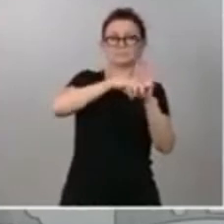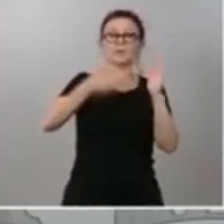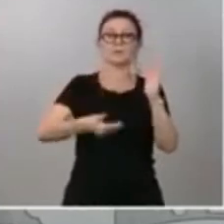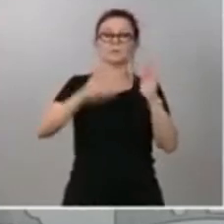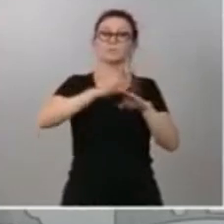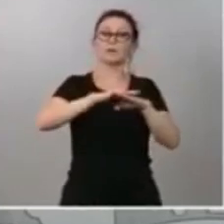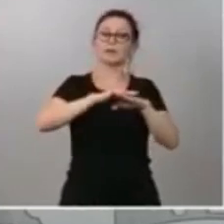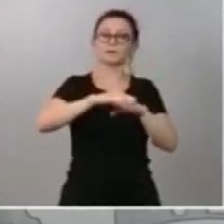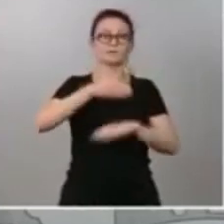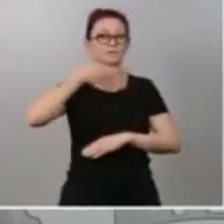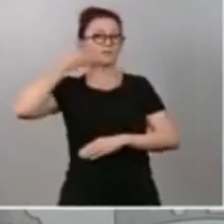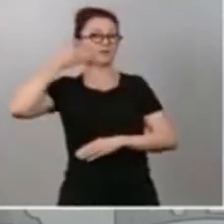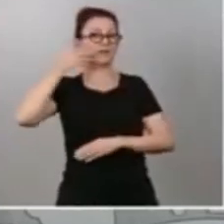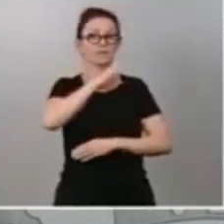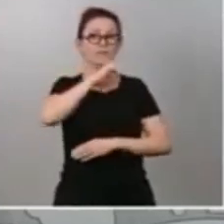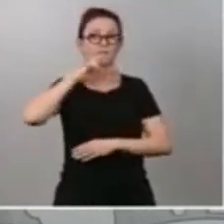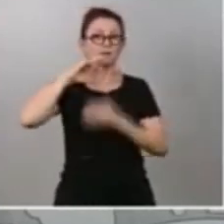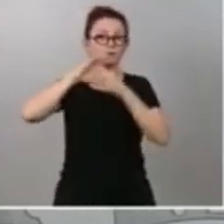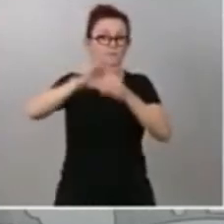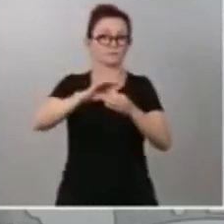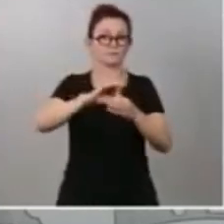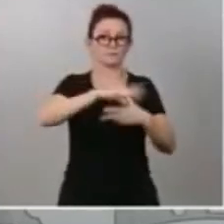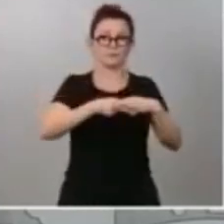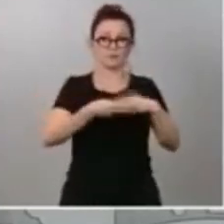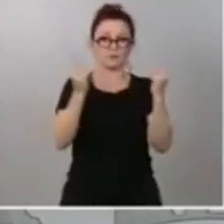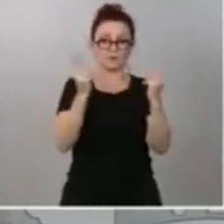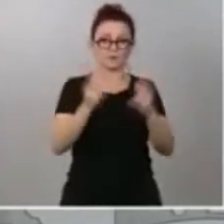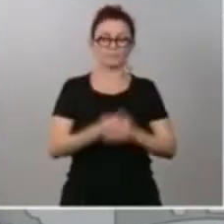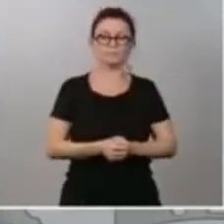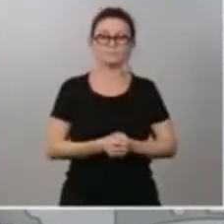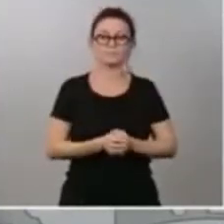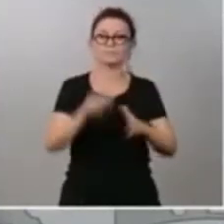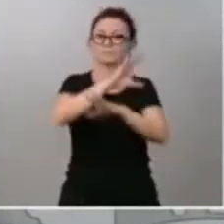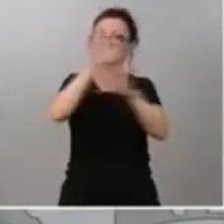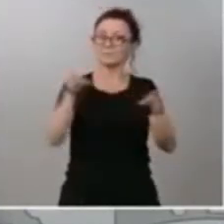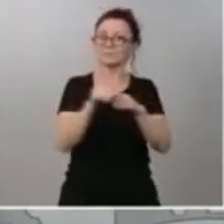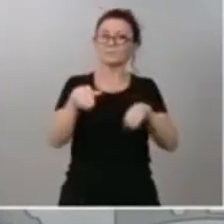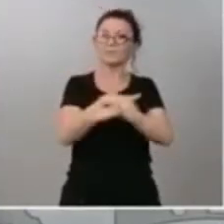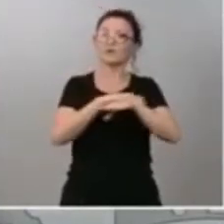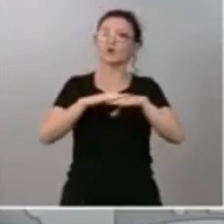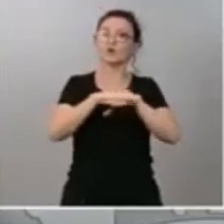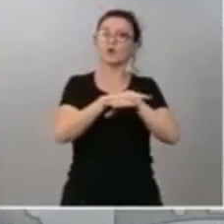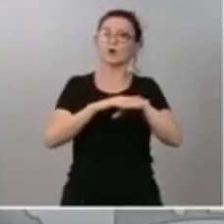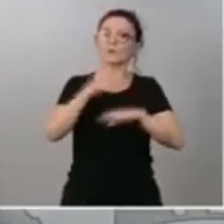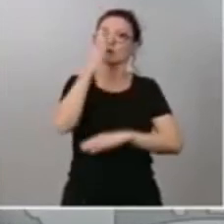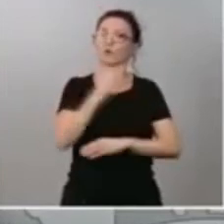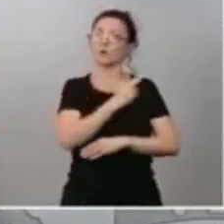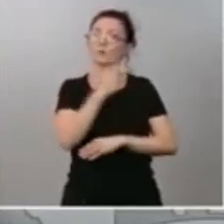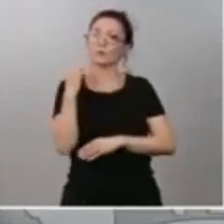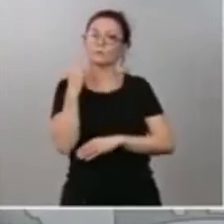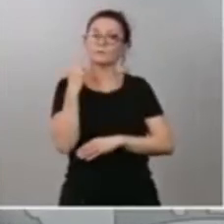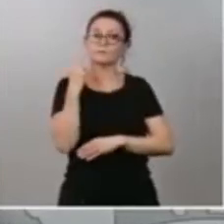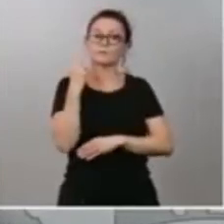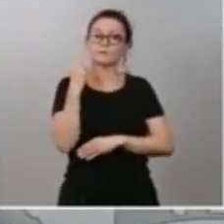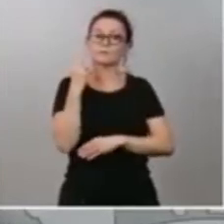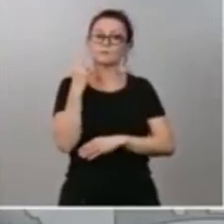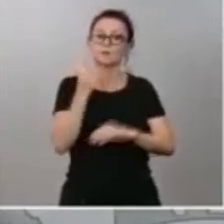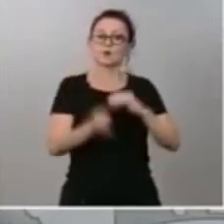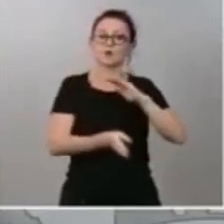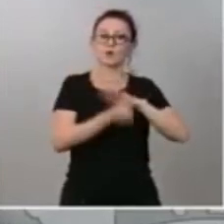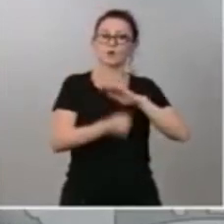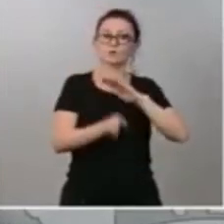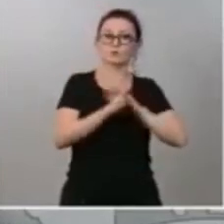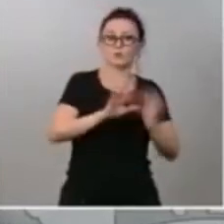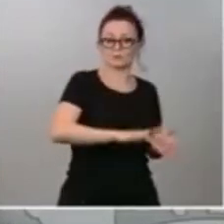de nuestra democracia. En definitiva, el Gobierno se compromete a mantener e implementar el acuerdo de gobierno de coalición